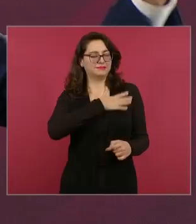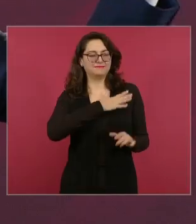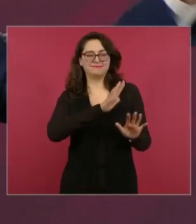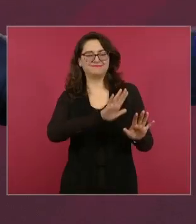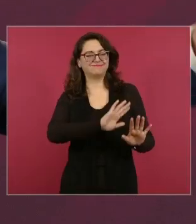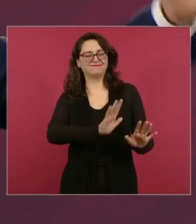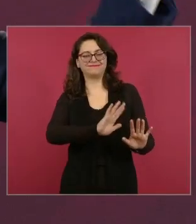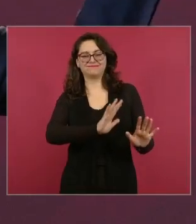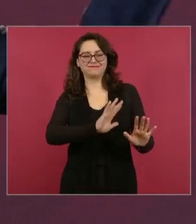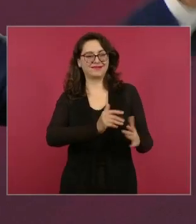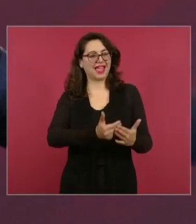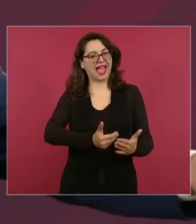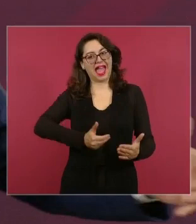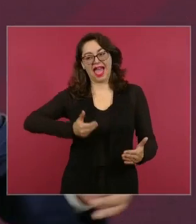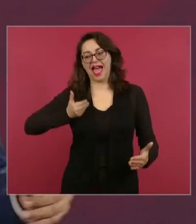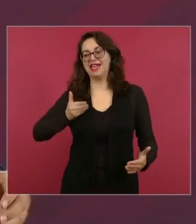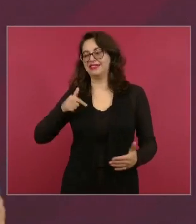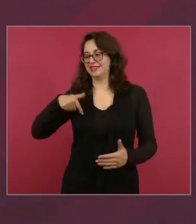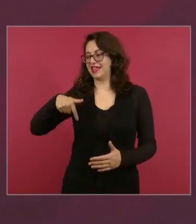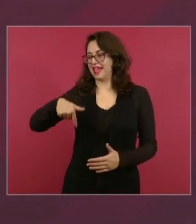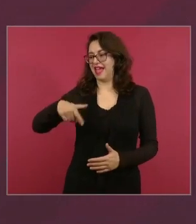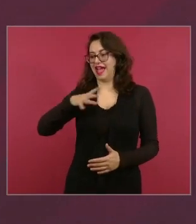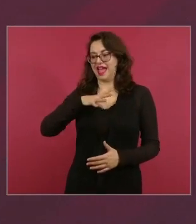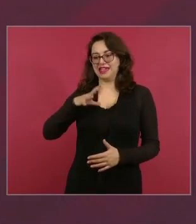la cultura olmeca, lo mismo,